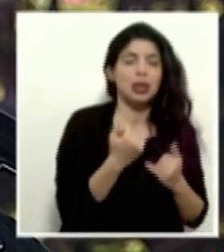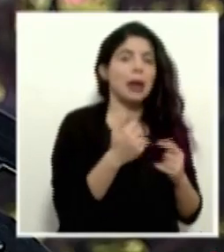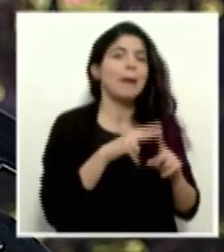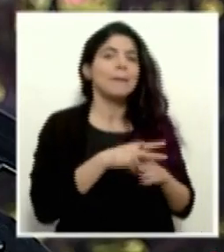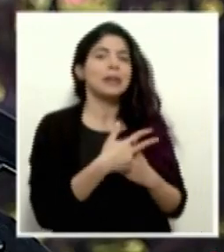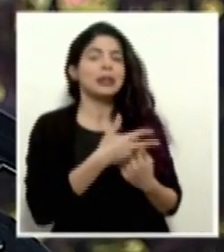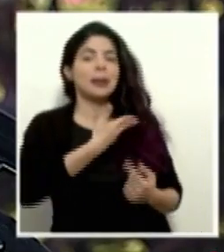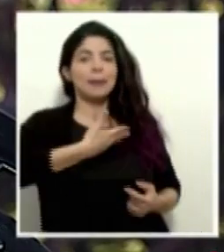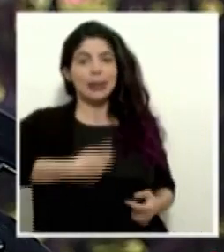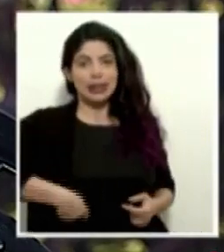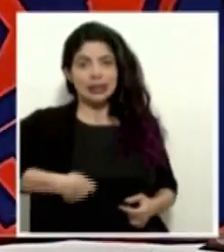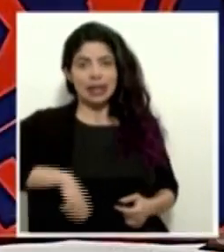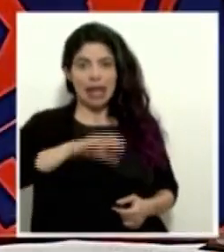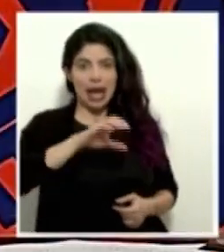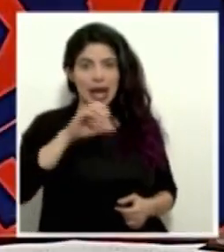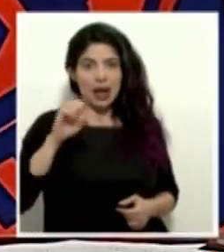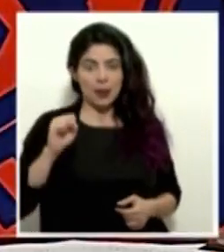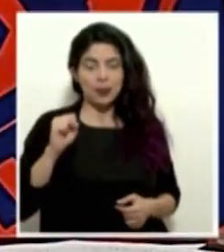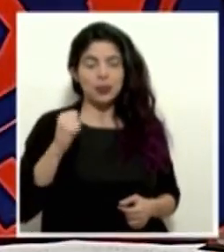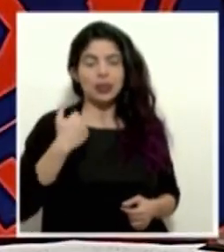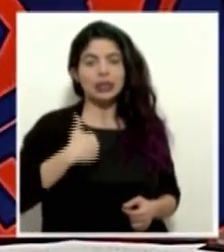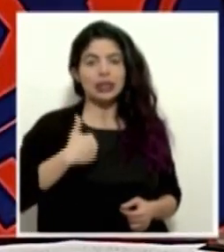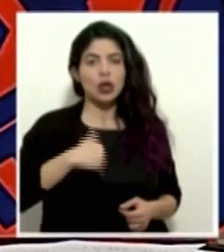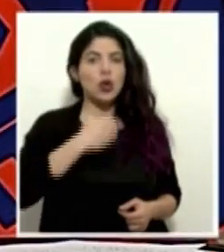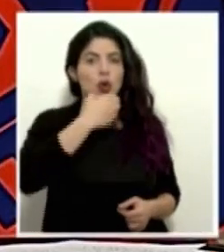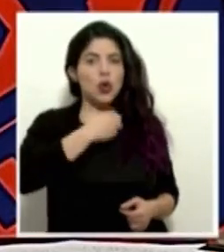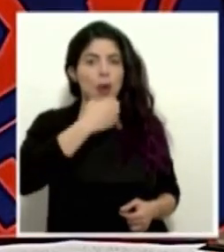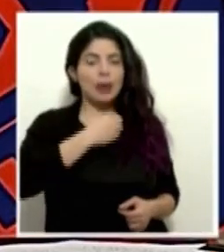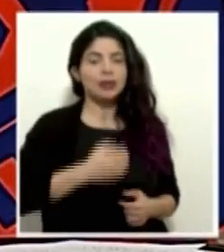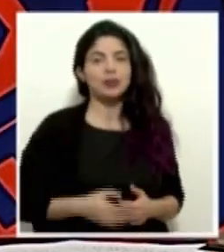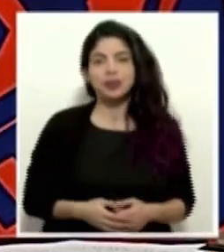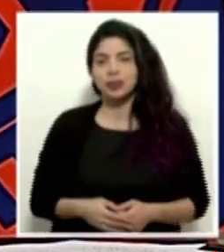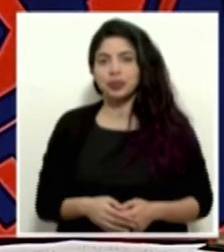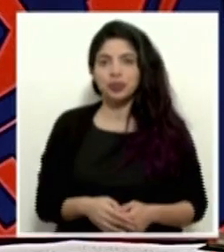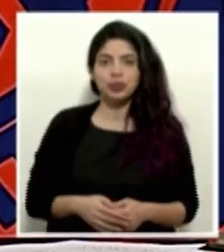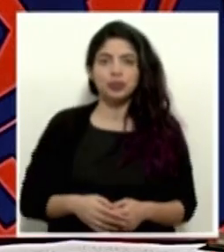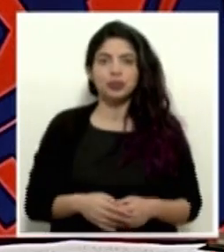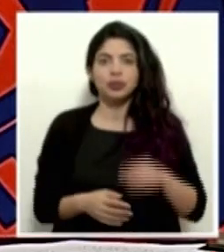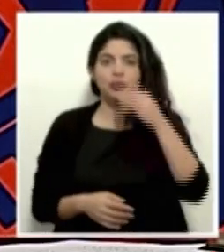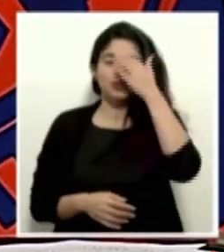Iniciamos con el presidente de la Caja, el señor Román Macaya.